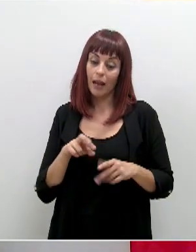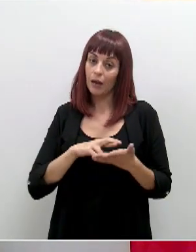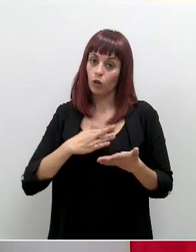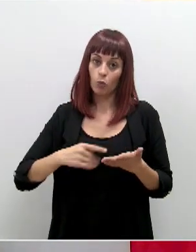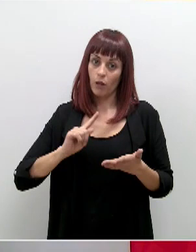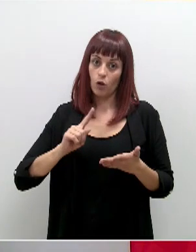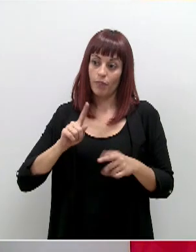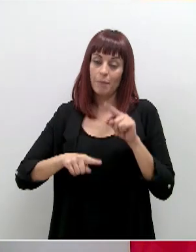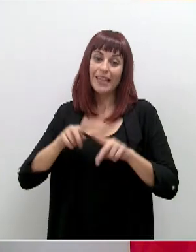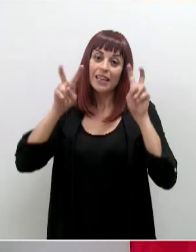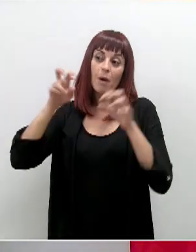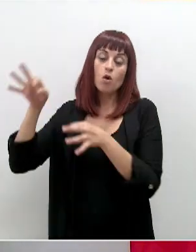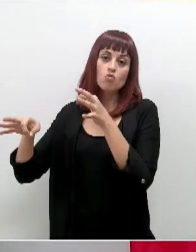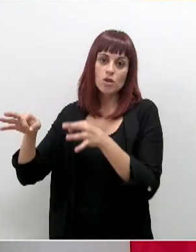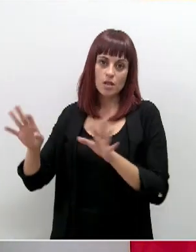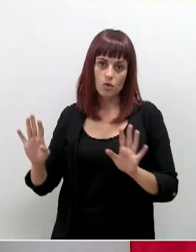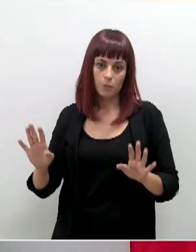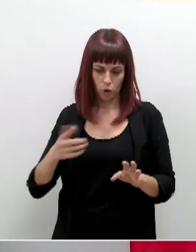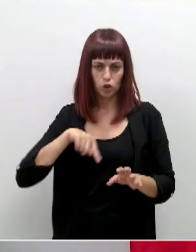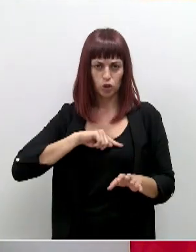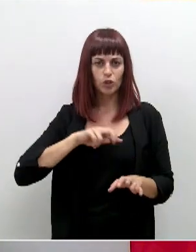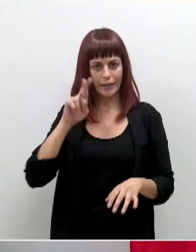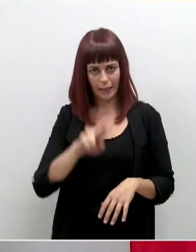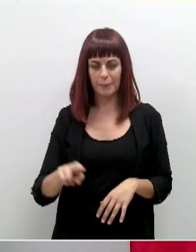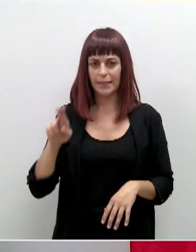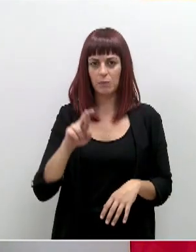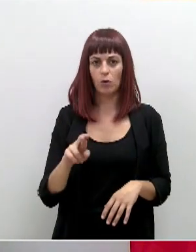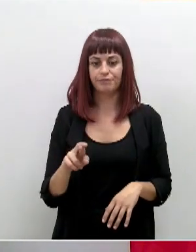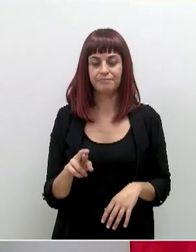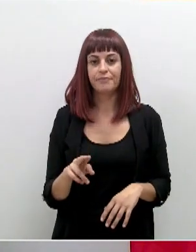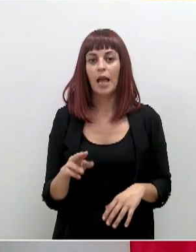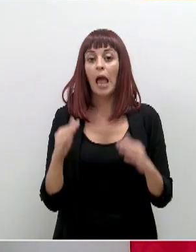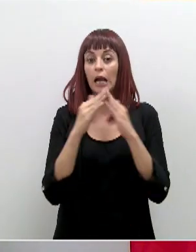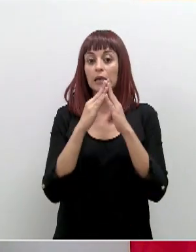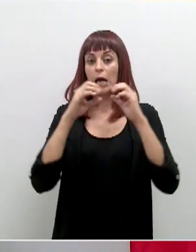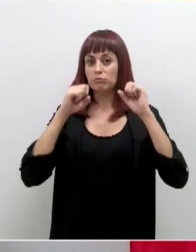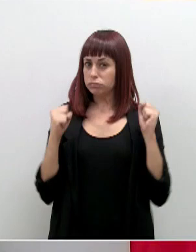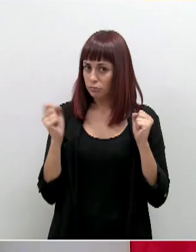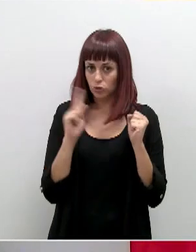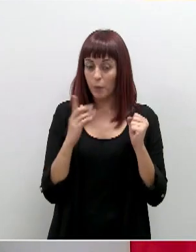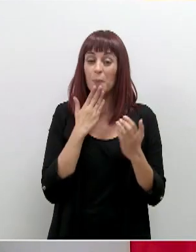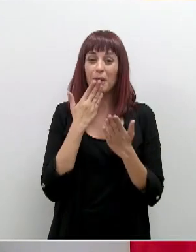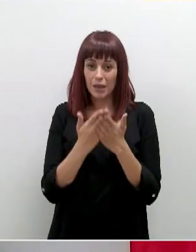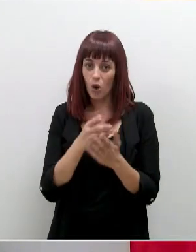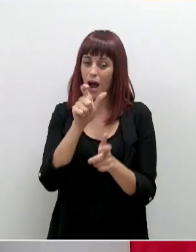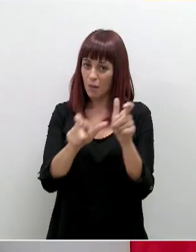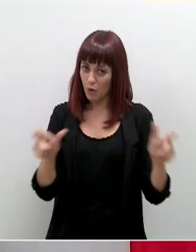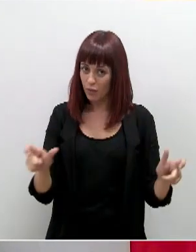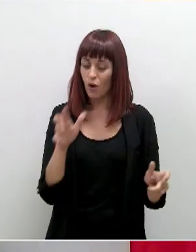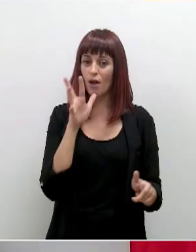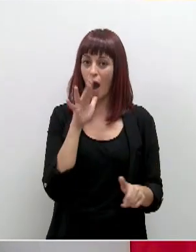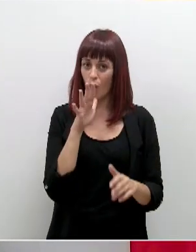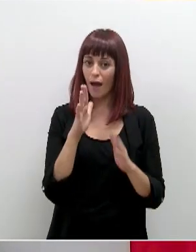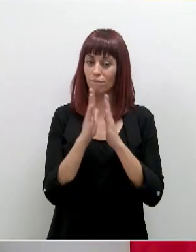Murcia. Pero, de todas maneras, insistimos. Nosotros, aunque no estemos haciendo un confinamiento domiciliario, estamos pidiendo a la población en este momento